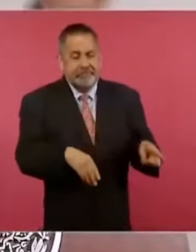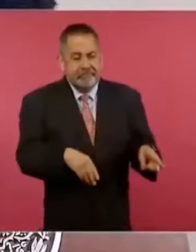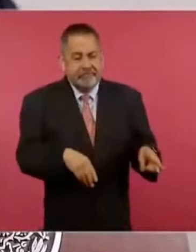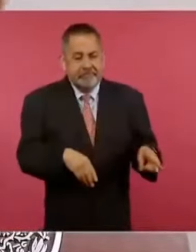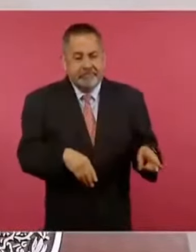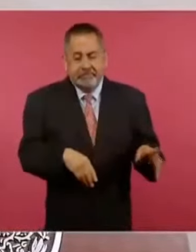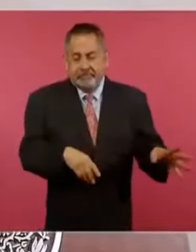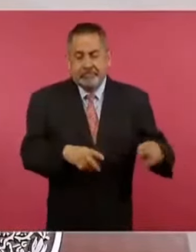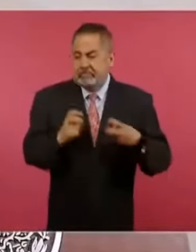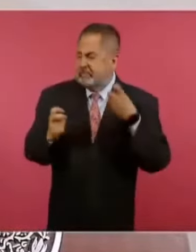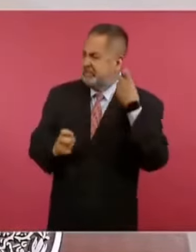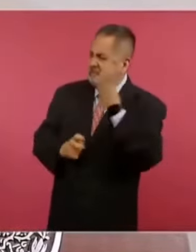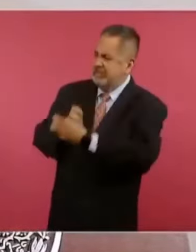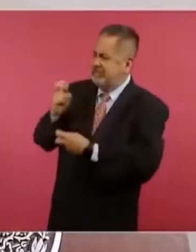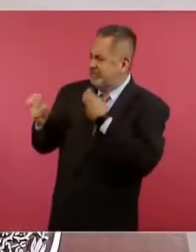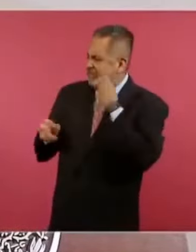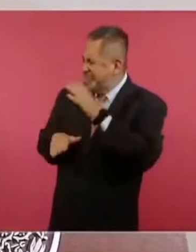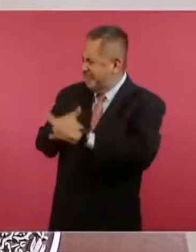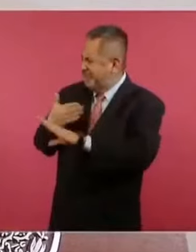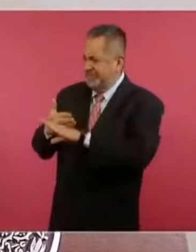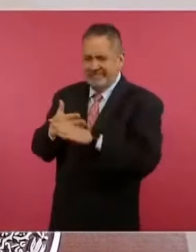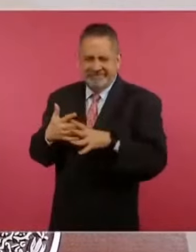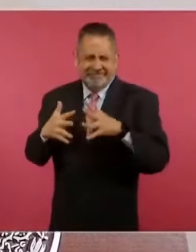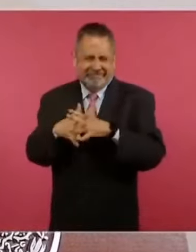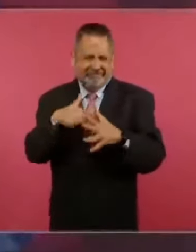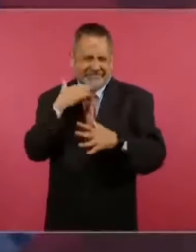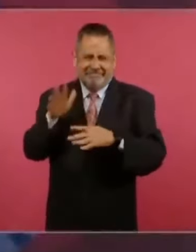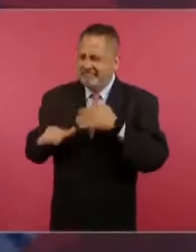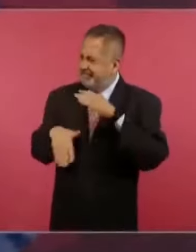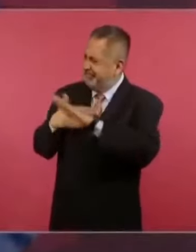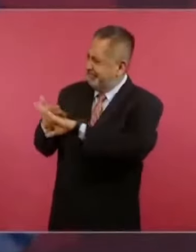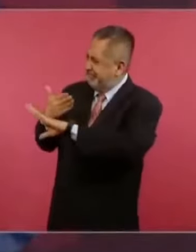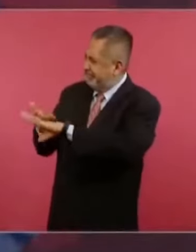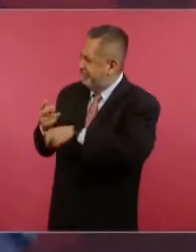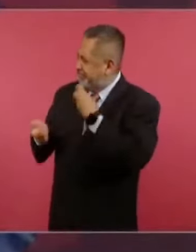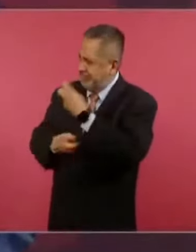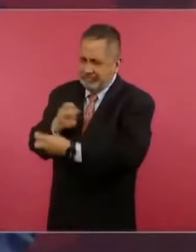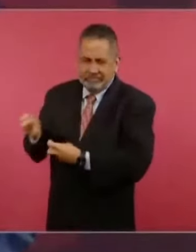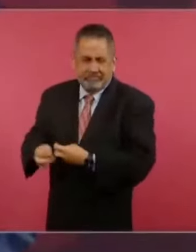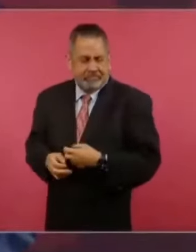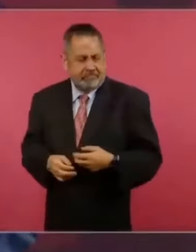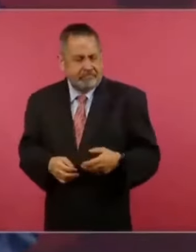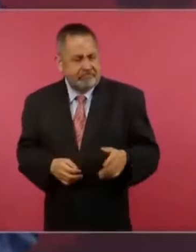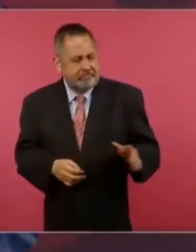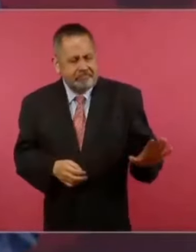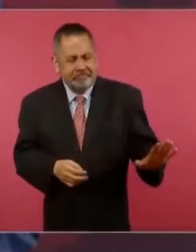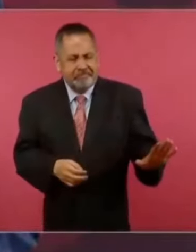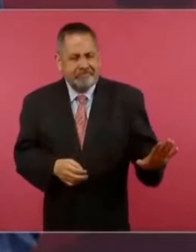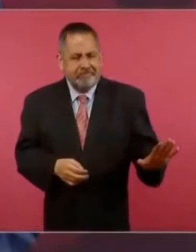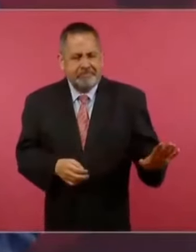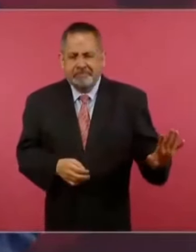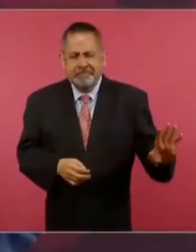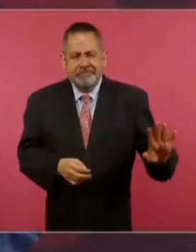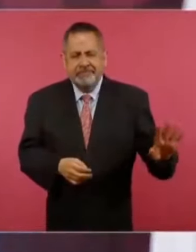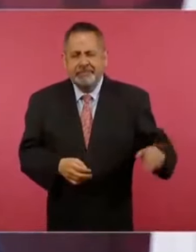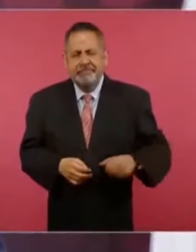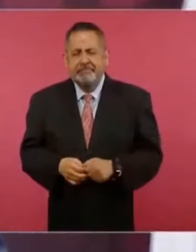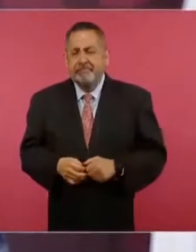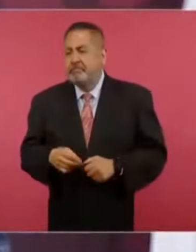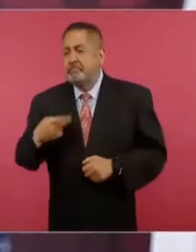toda su campaña, toda su guerra sucia, es porque ya nuestro pueblo